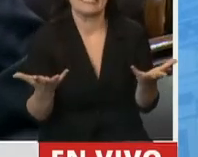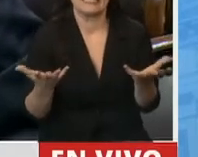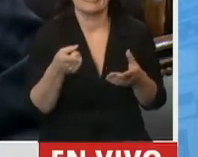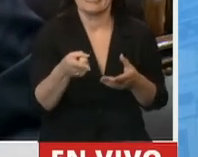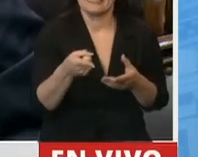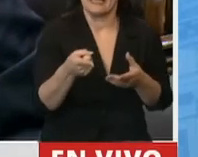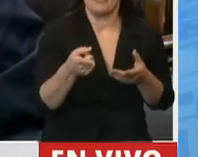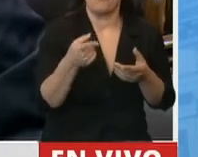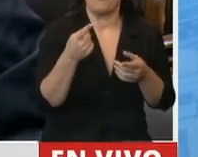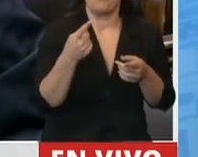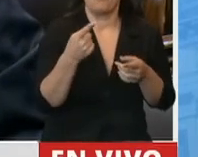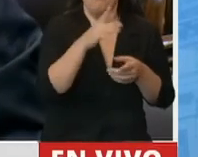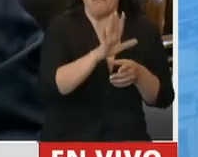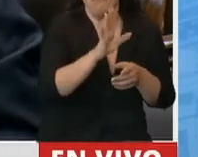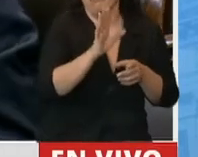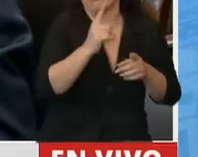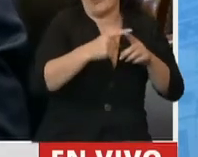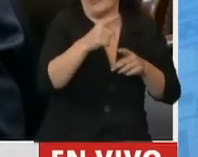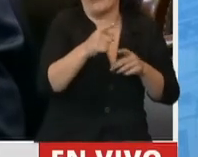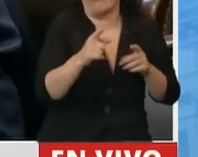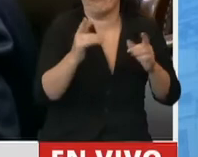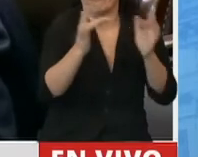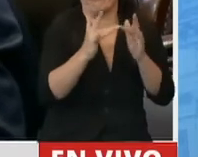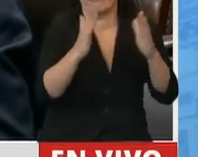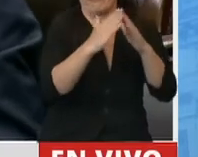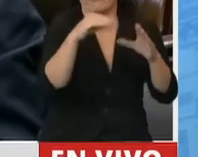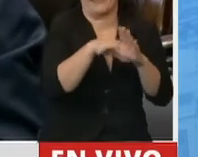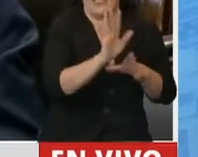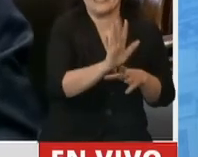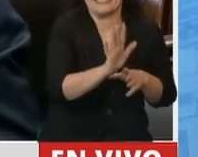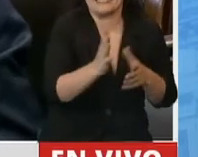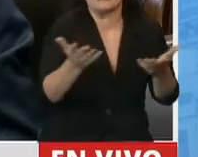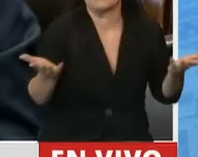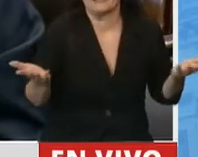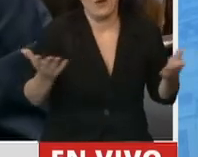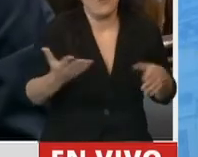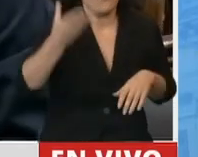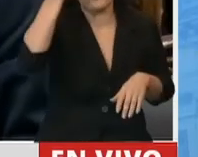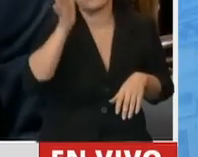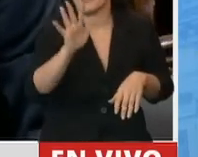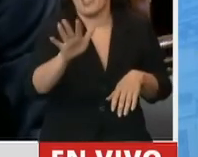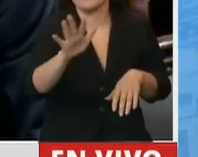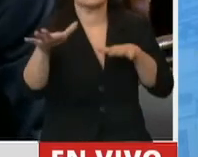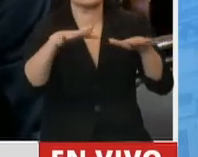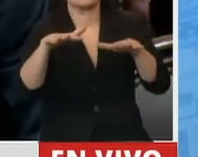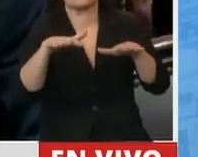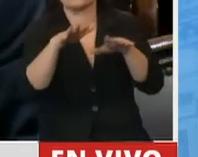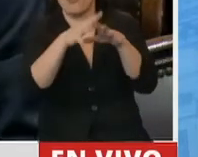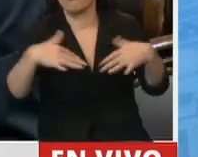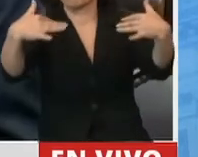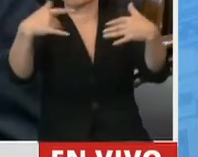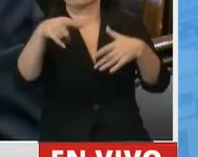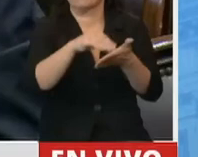la modalidad de teletrabajo. Muchas veces, y es el juego del Parlamento, de las mayorías y las